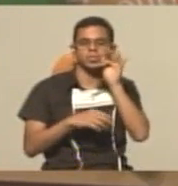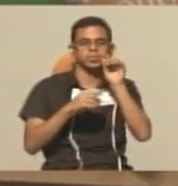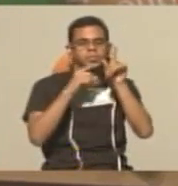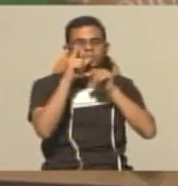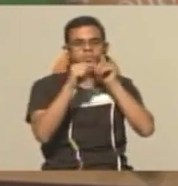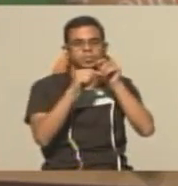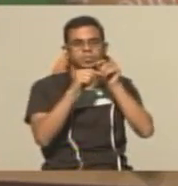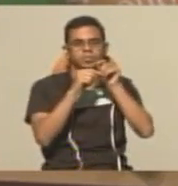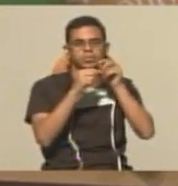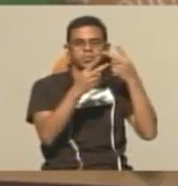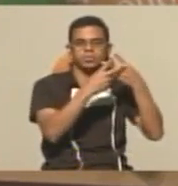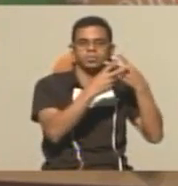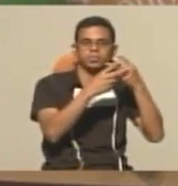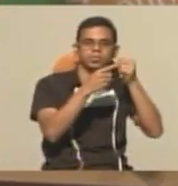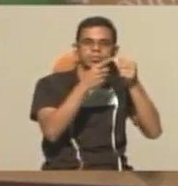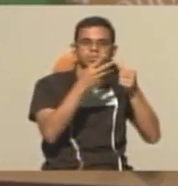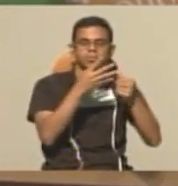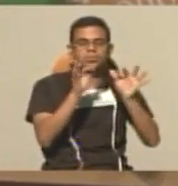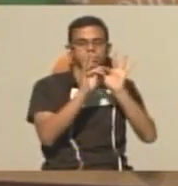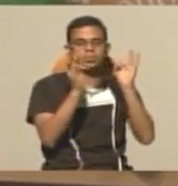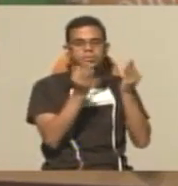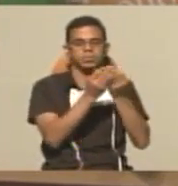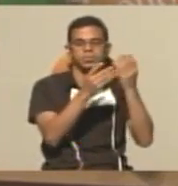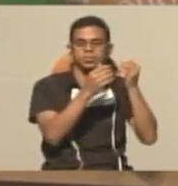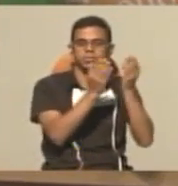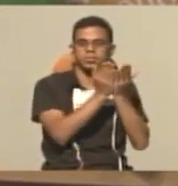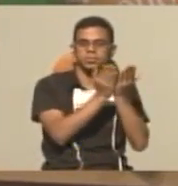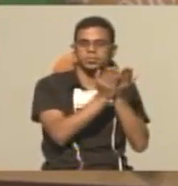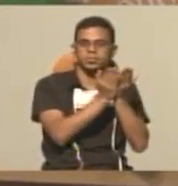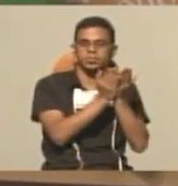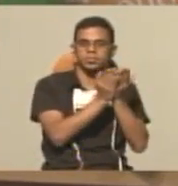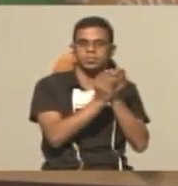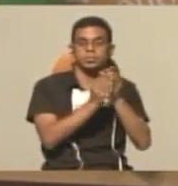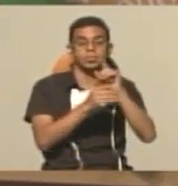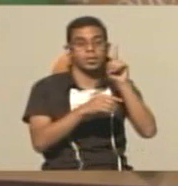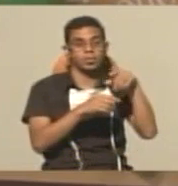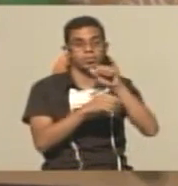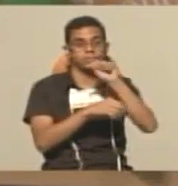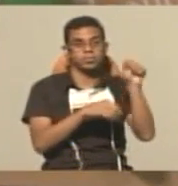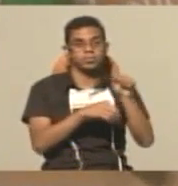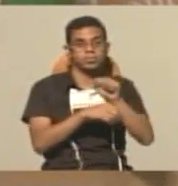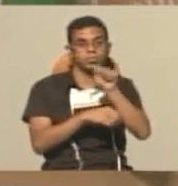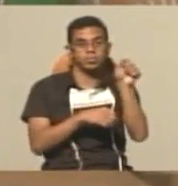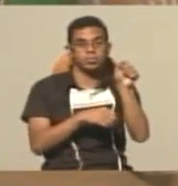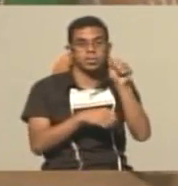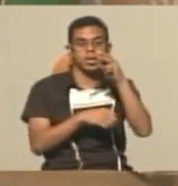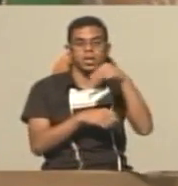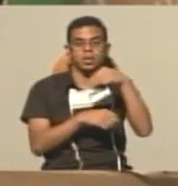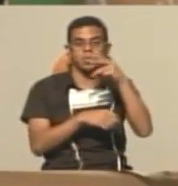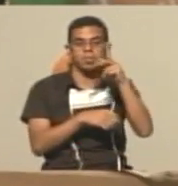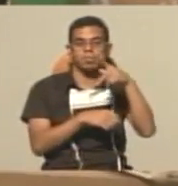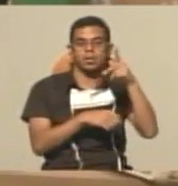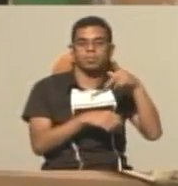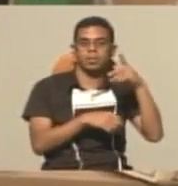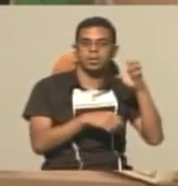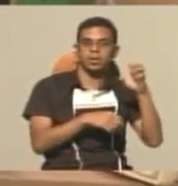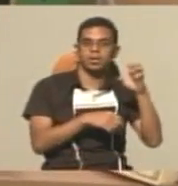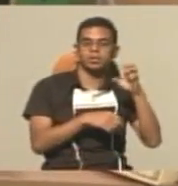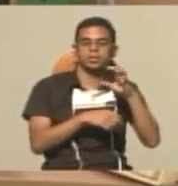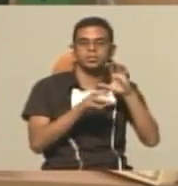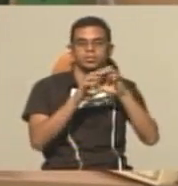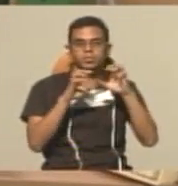etiquétanos con la etiqueta numeral Cada Familia Una Escuela. Mencionando la cuenta del Ministerio del Poder Popular para la Educación,